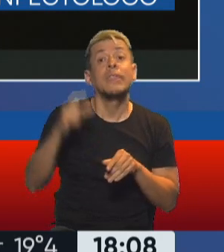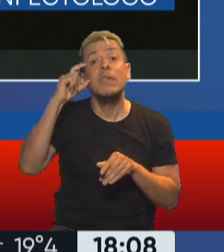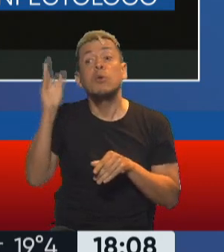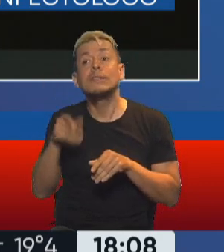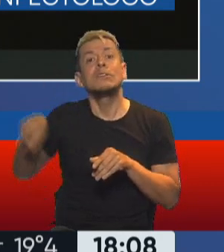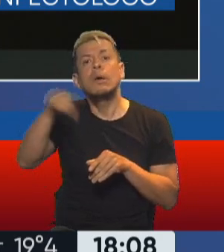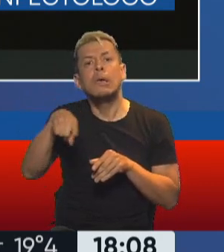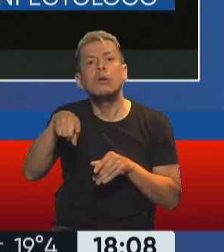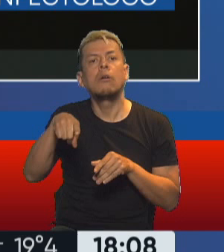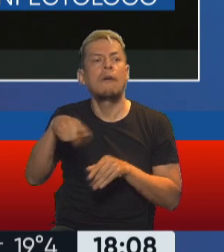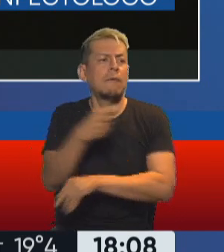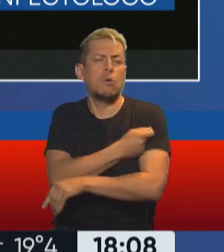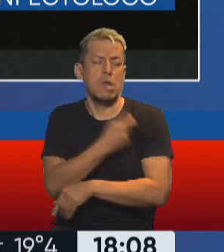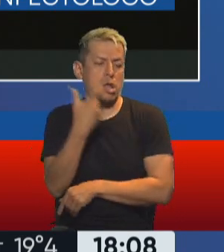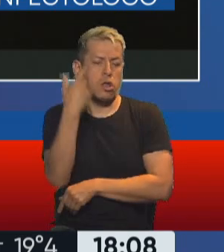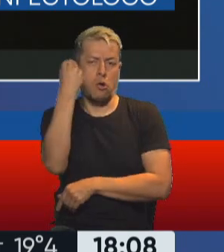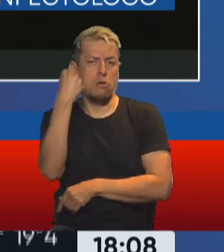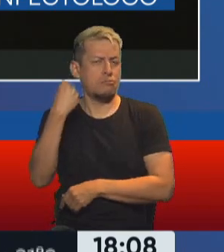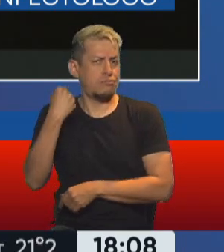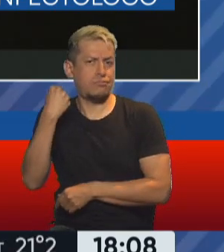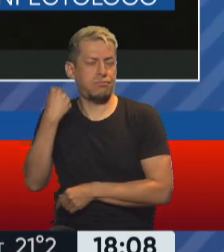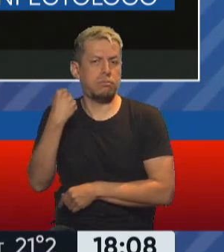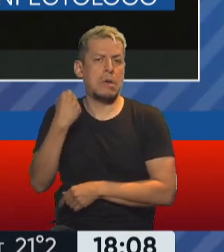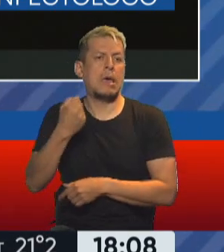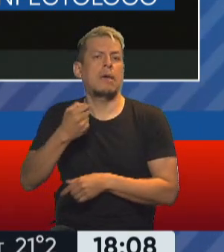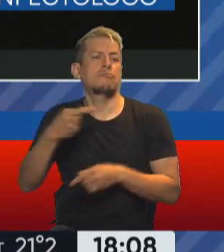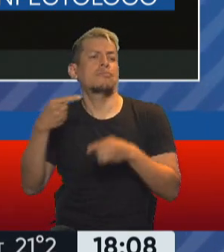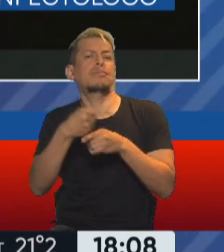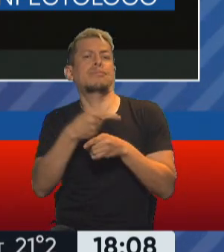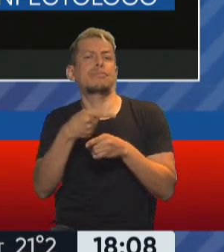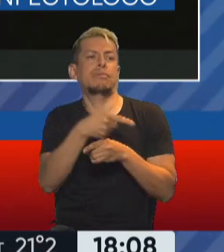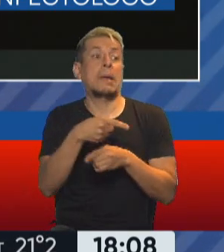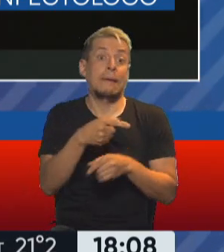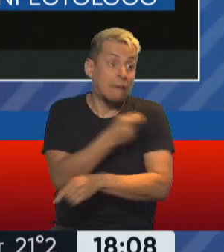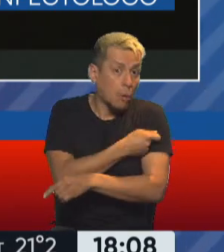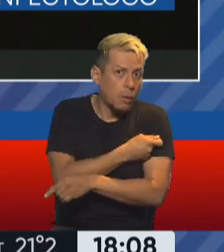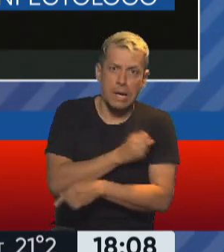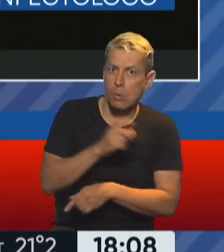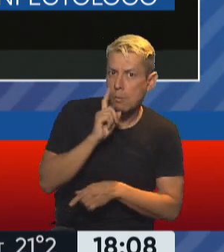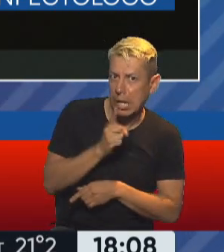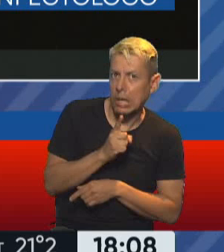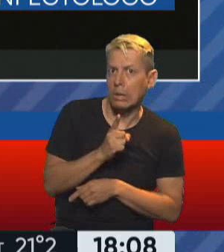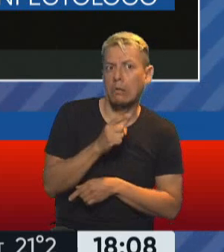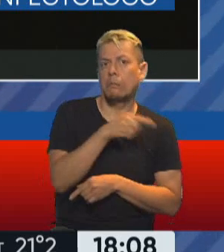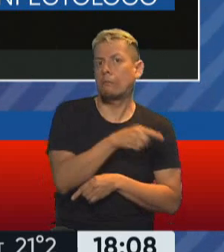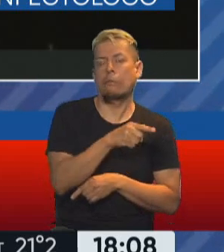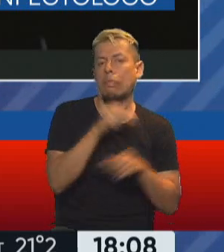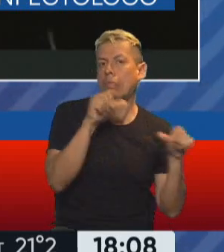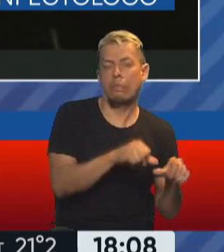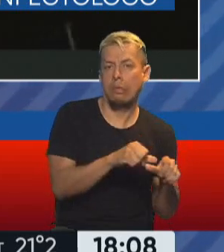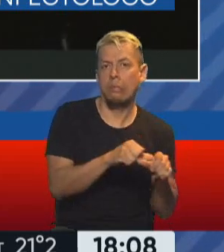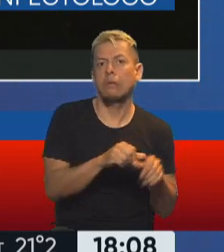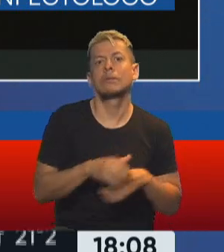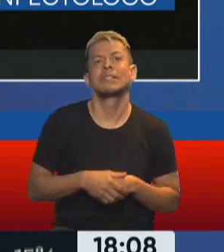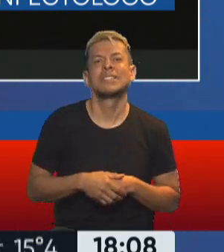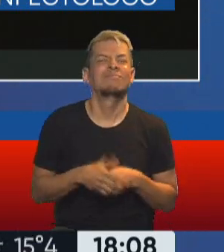serían los antivacunas, que dicen disparates de que te va a dar magnetismo y te va a quedar con todas las llaves de los vecinos si te